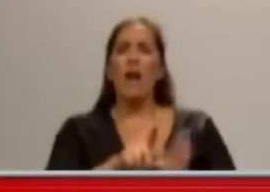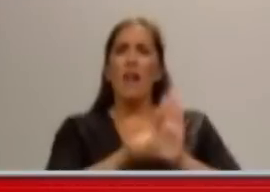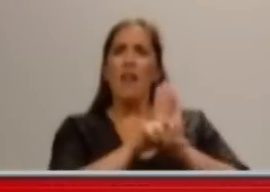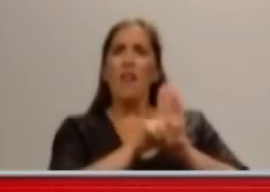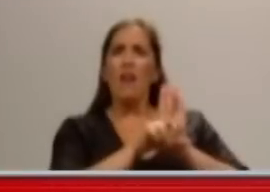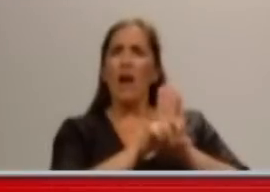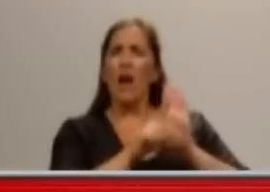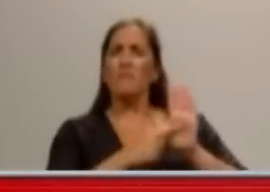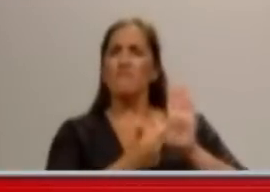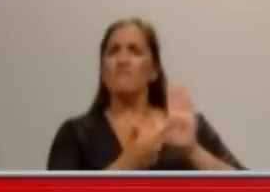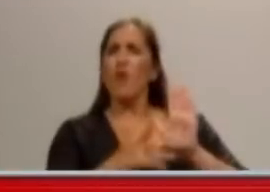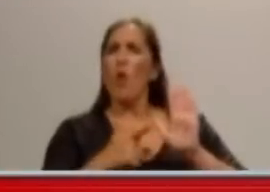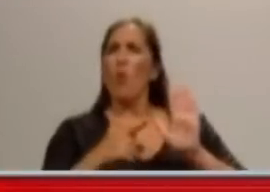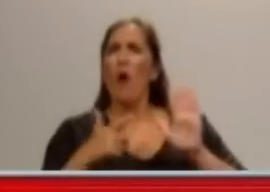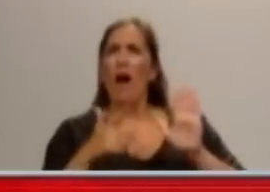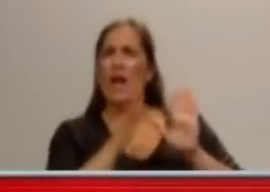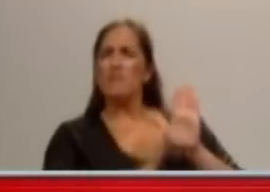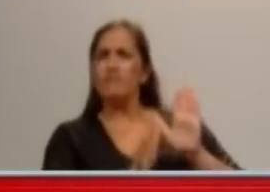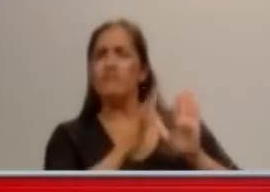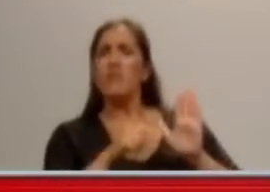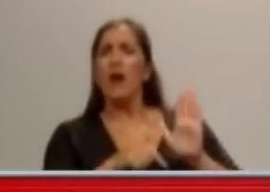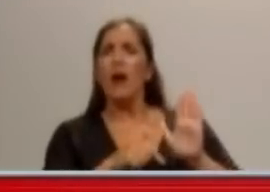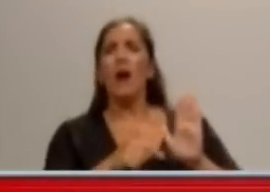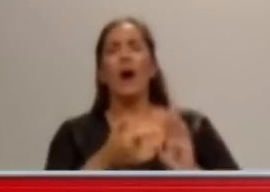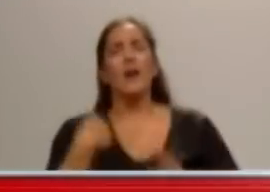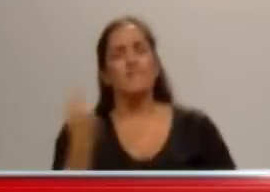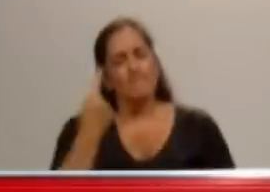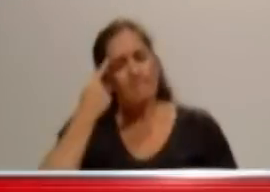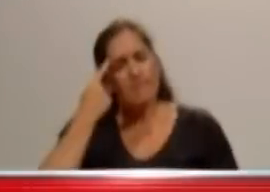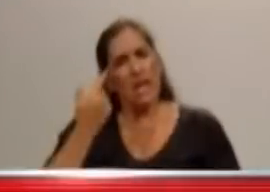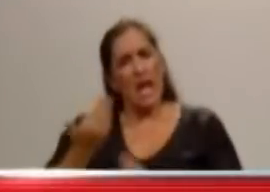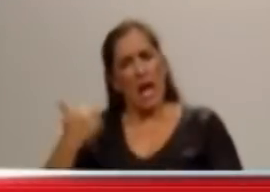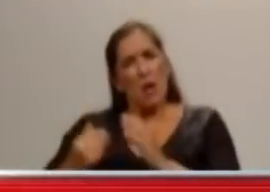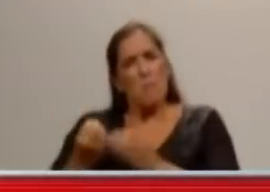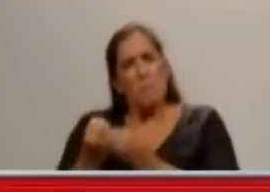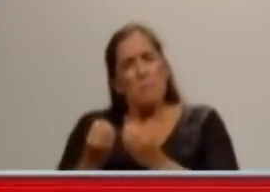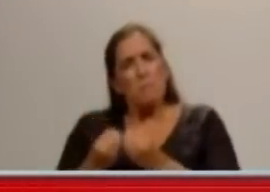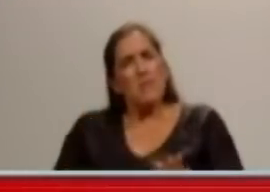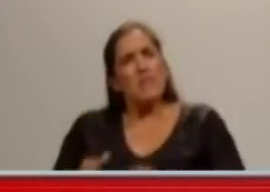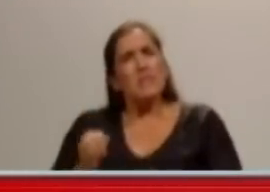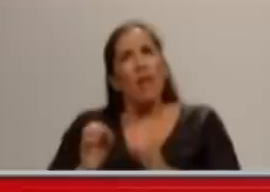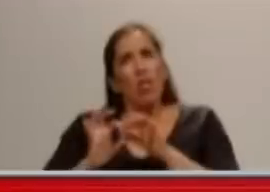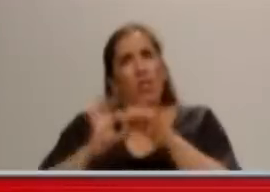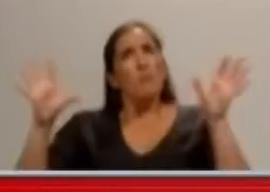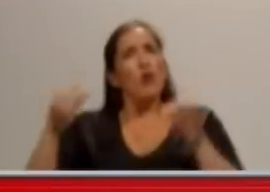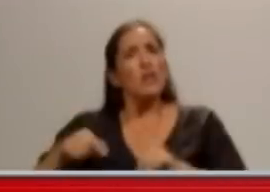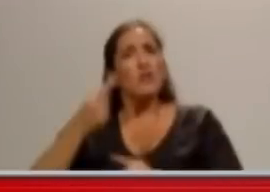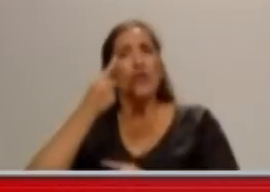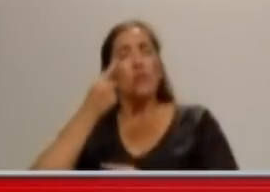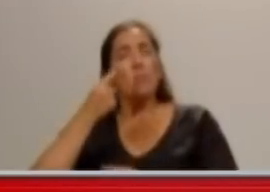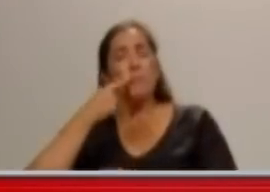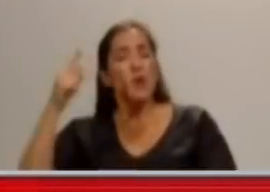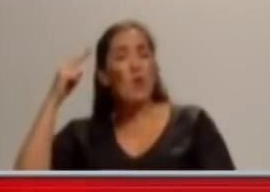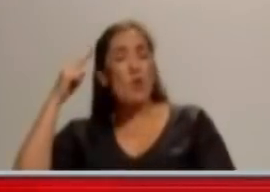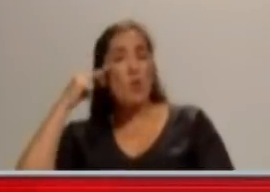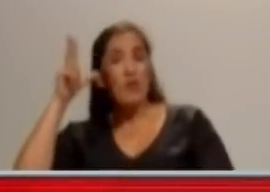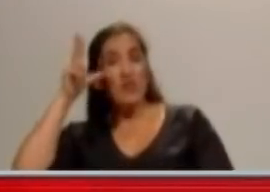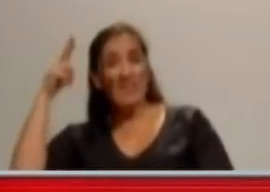marcar, ¿no? El segundo aspecto tiene que ver con lo personal. Es decir, el final que